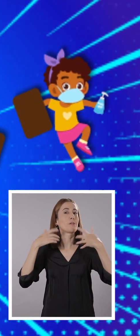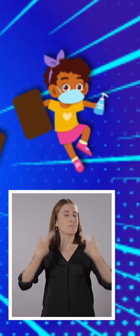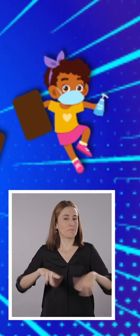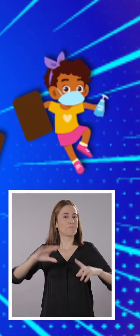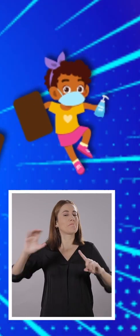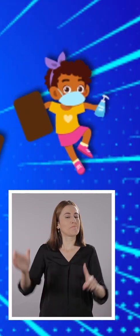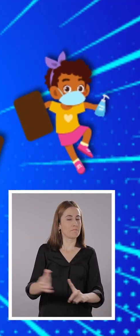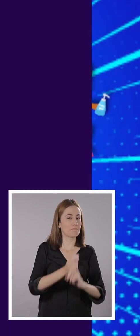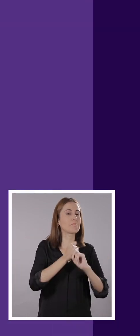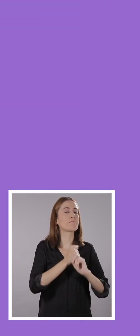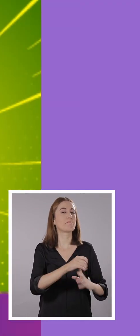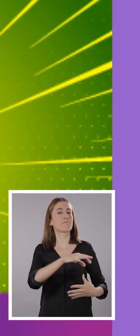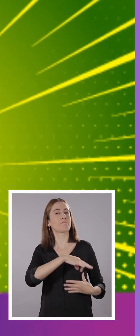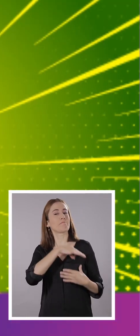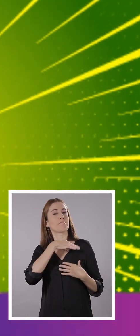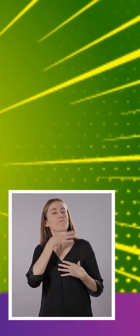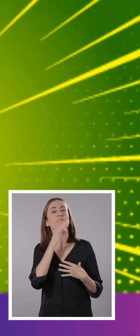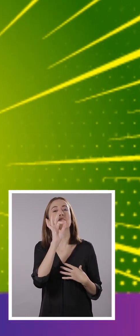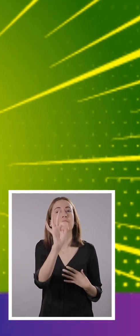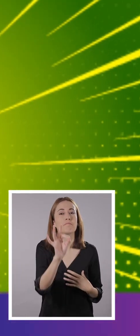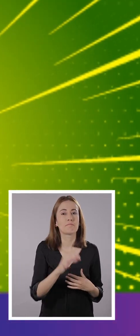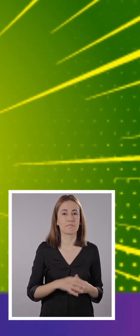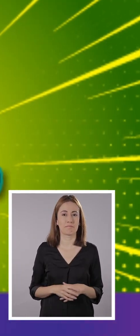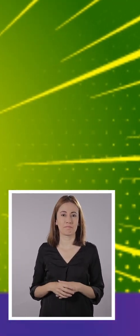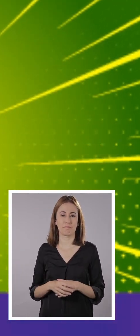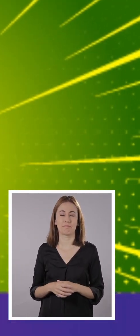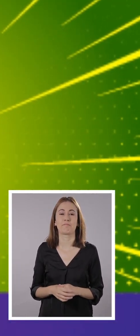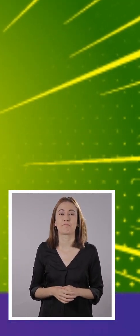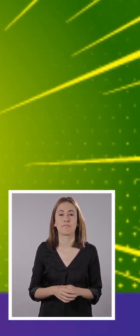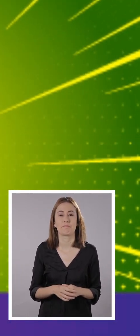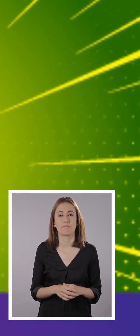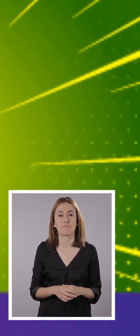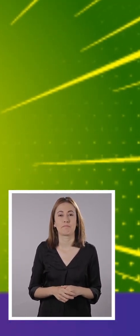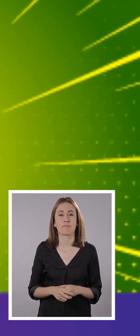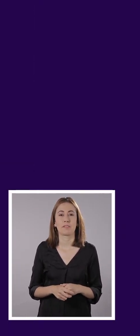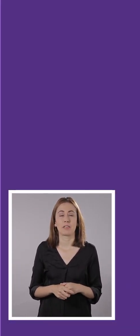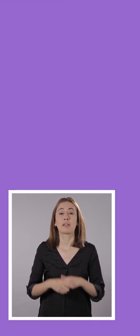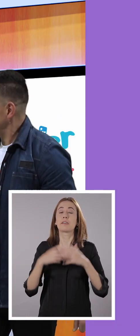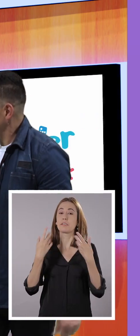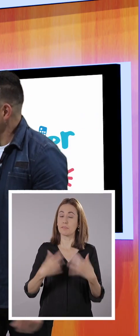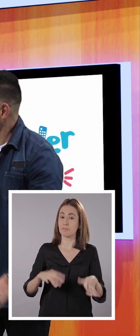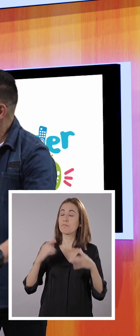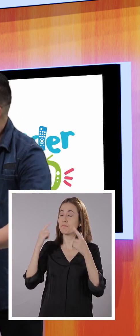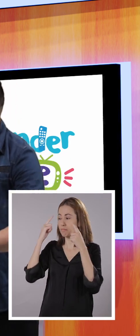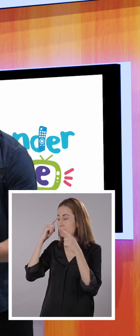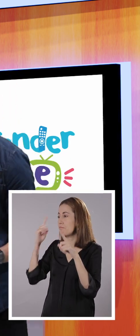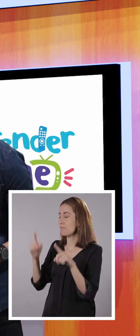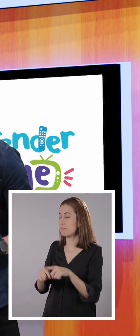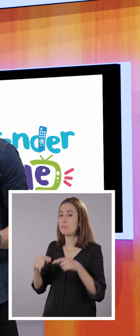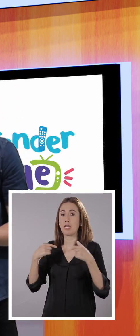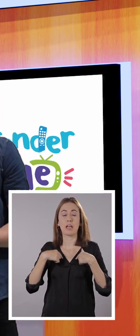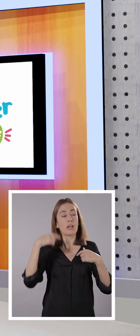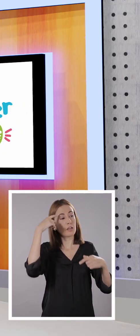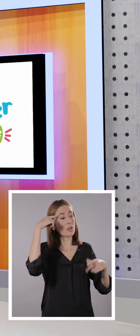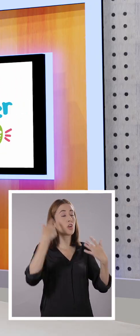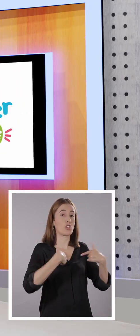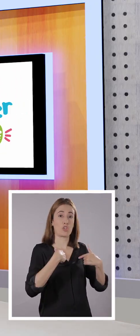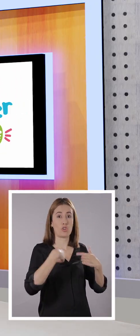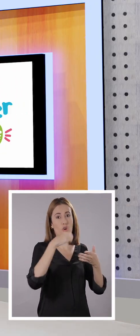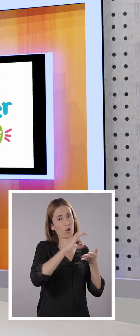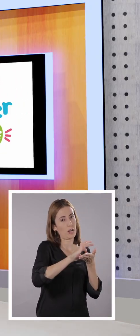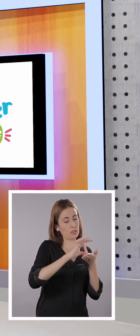super equipo, lograron desaparecer al bicho. Muy bien, interesante. Yo